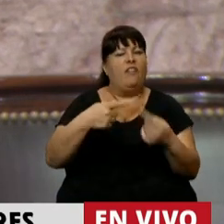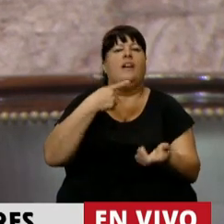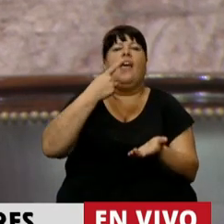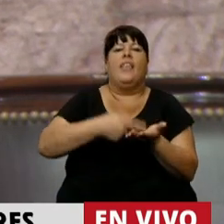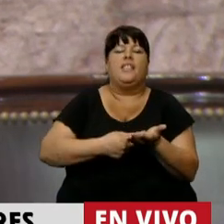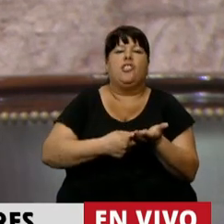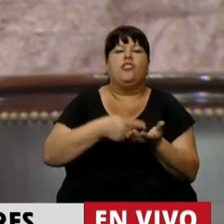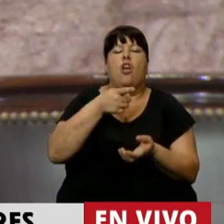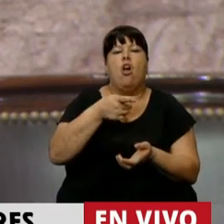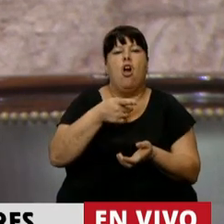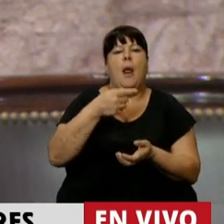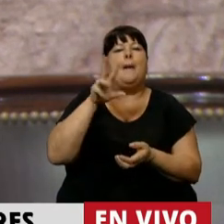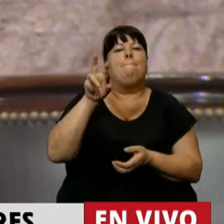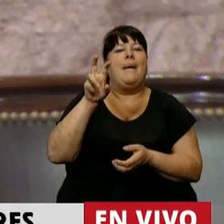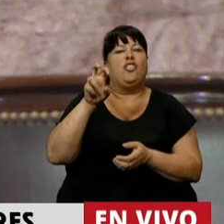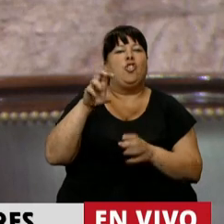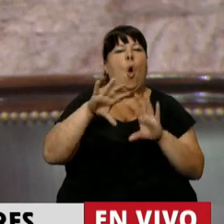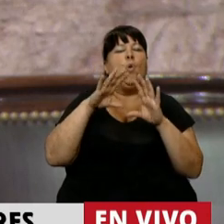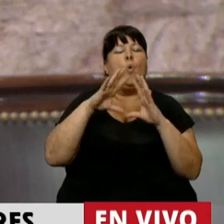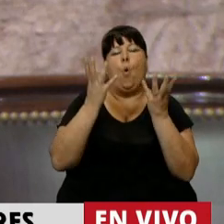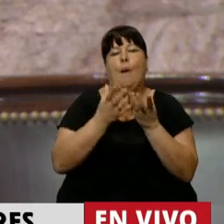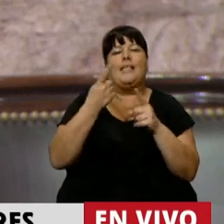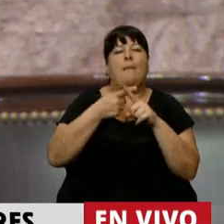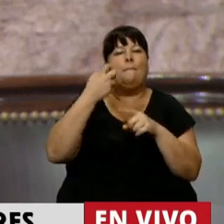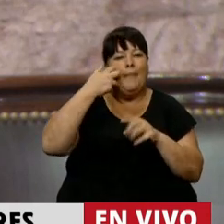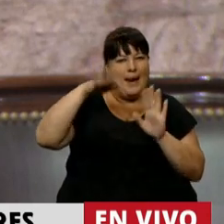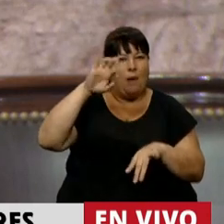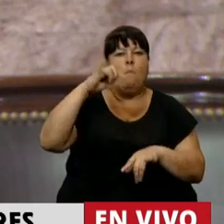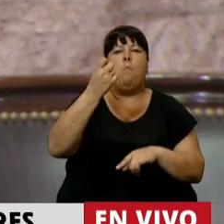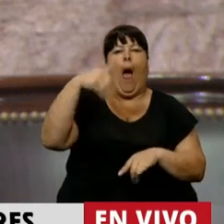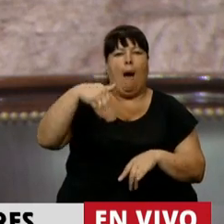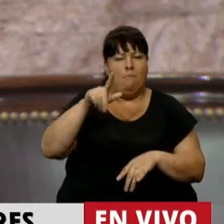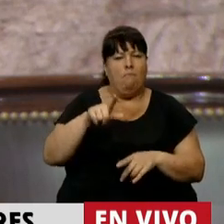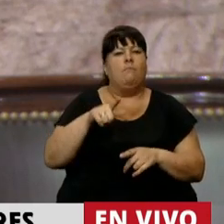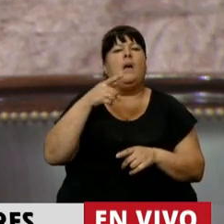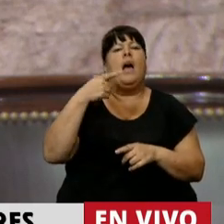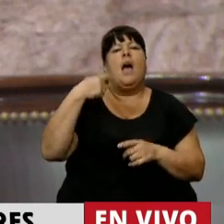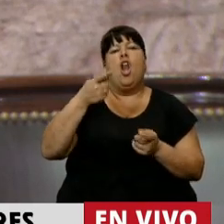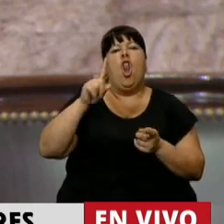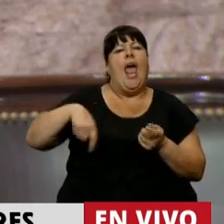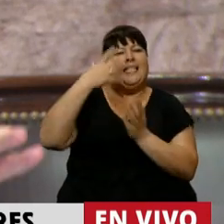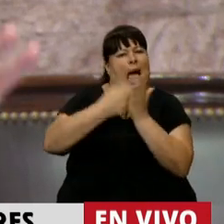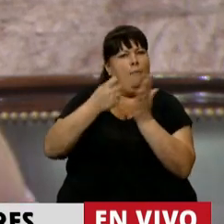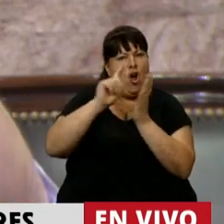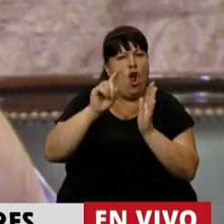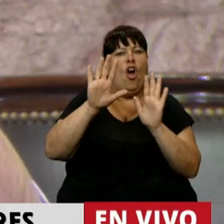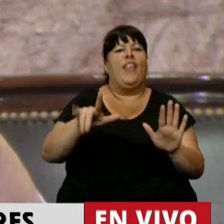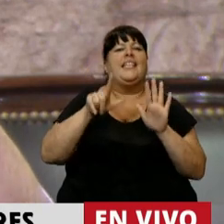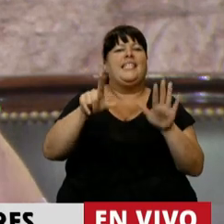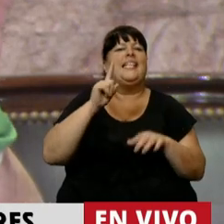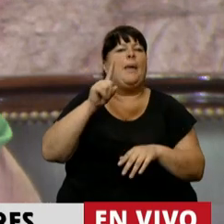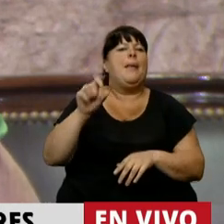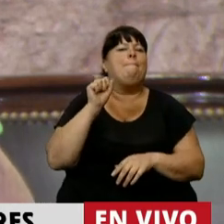se establece la pensión universal para el adulto mayor, una pensión no contributiva que son 17